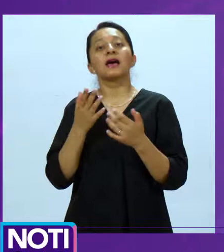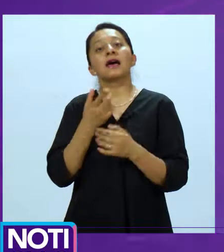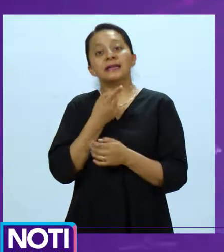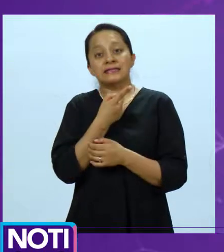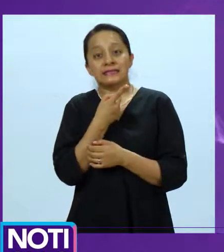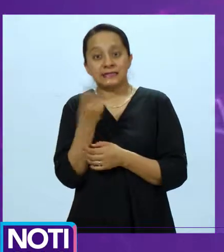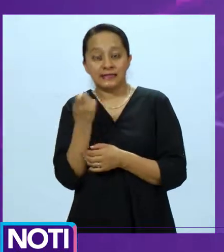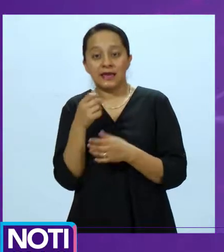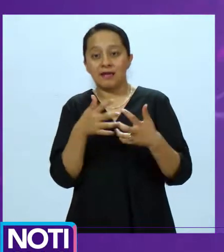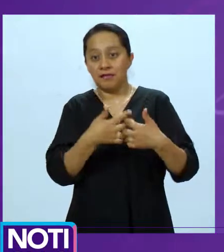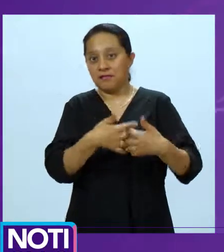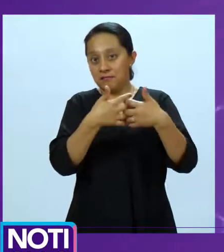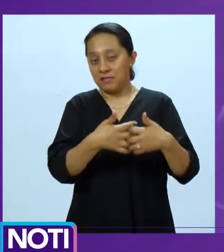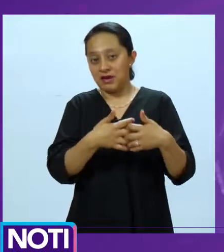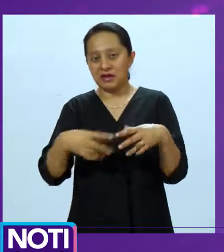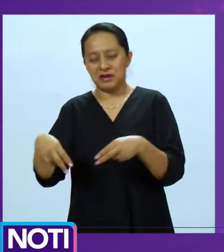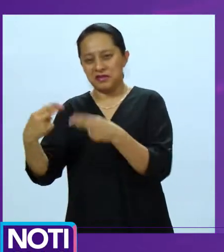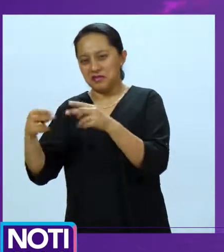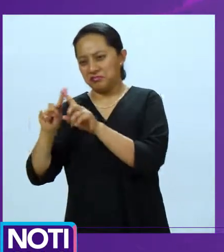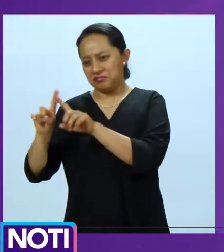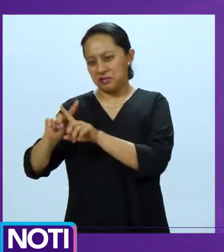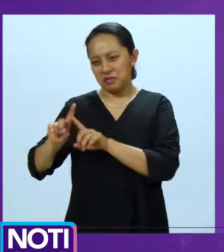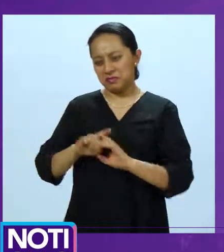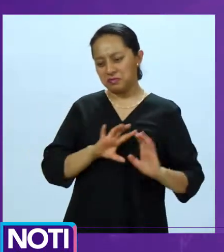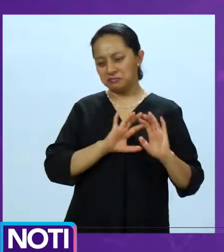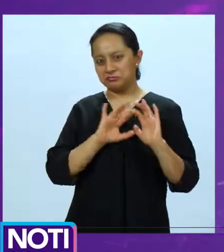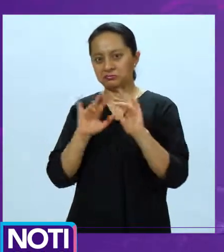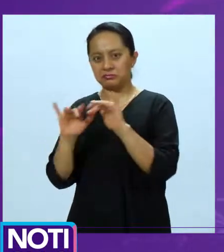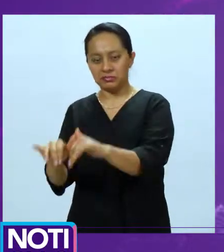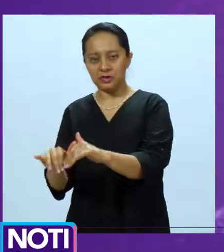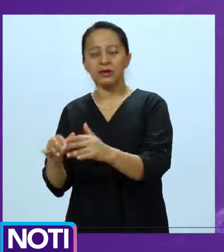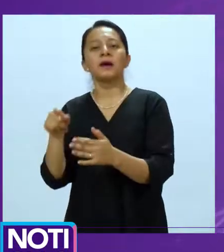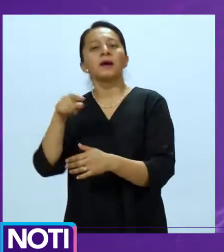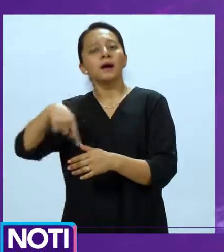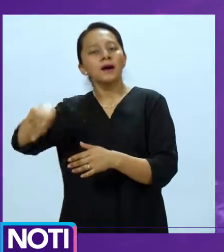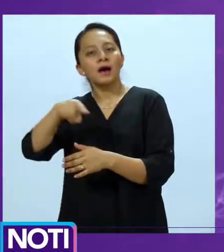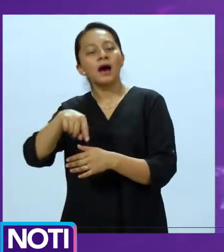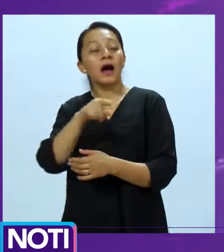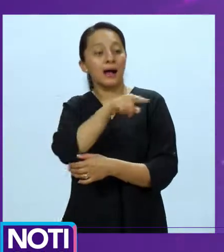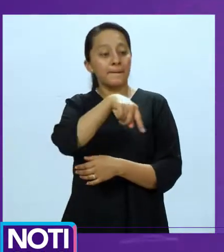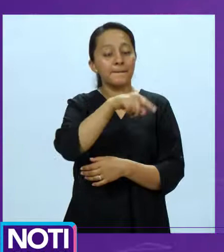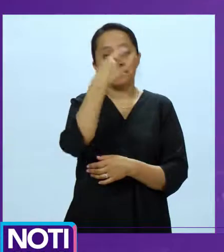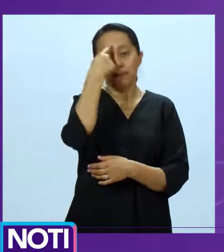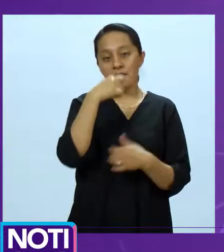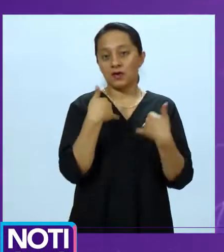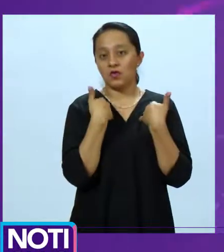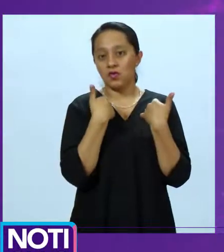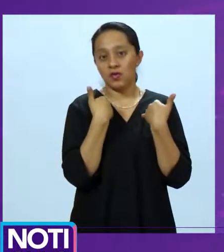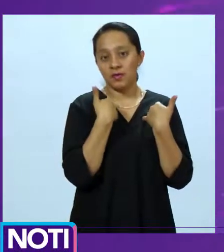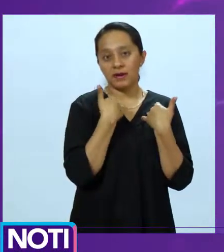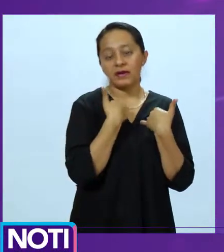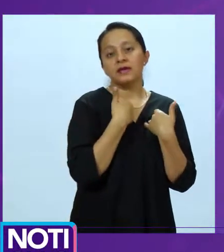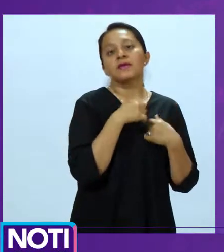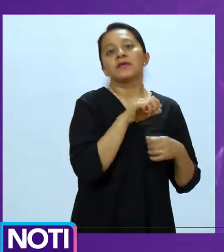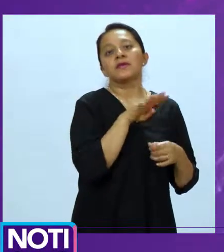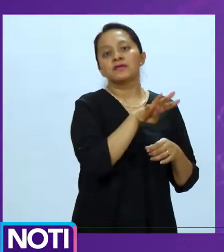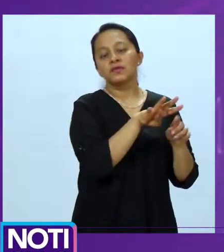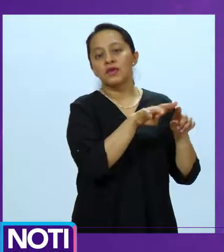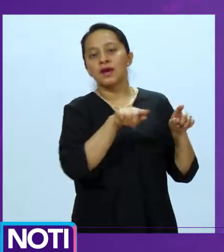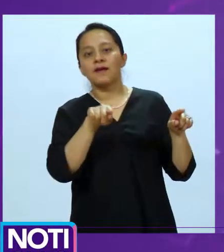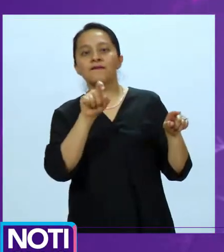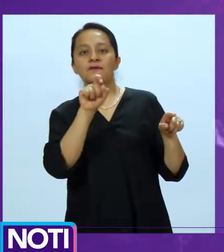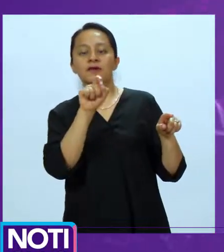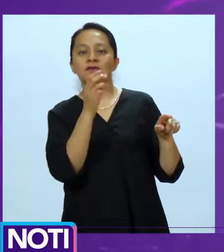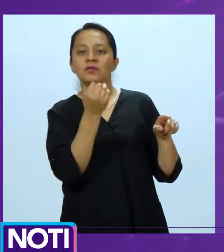momento 100 empresas y negocios de todo tipo de giros para ofertar diversas vacantes enfocadas a los jóvenes de entre 19 y 29